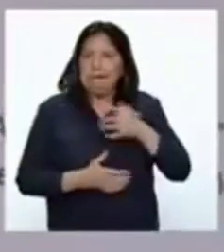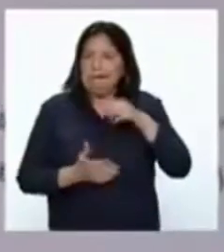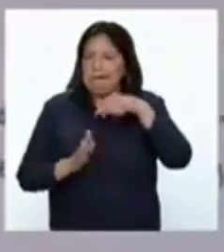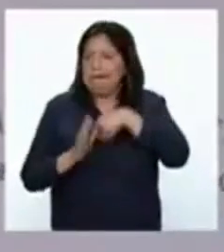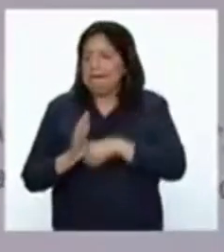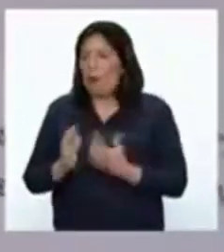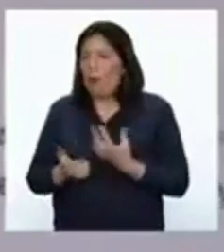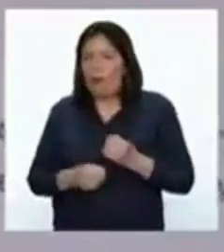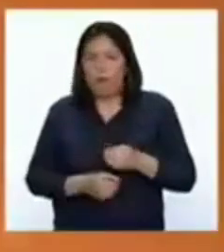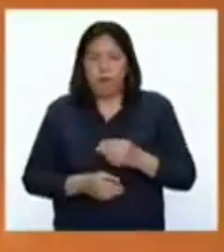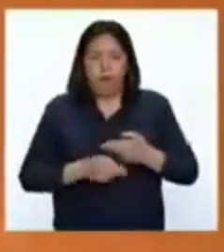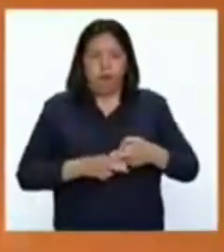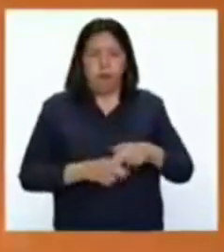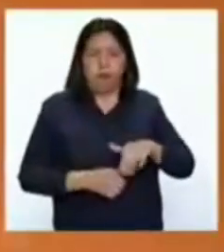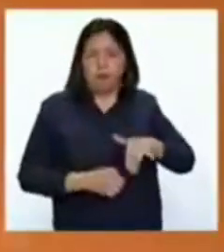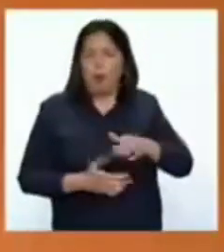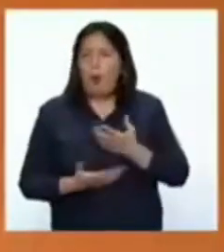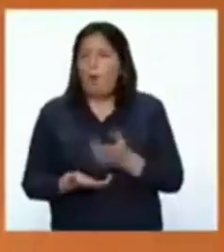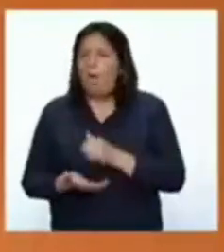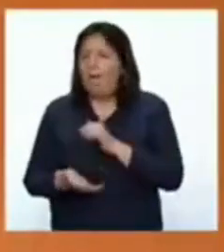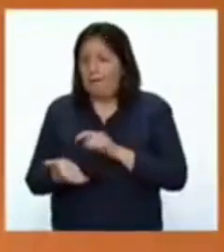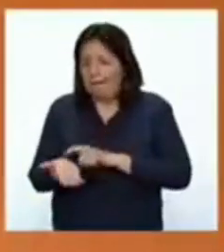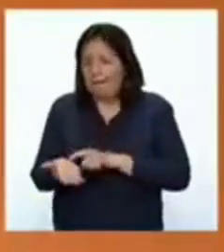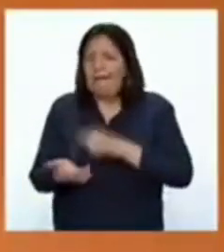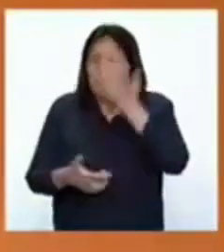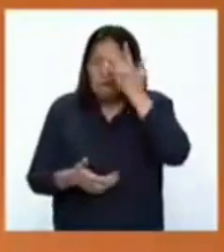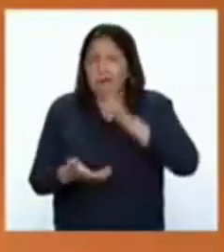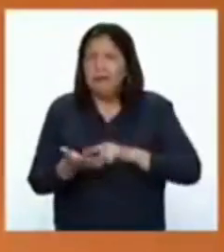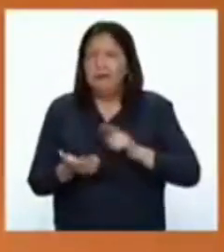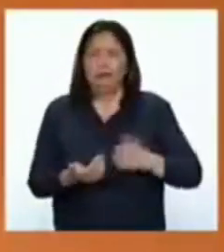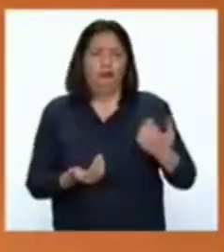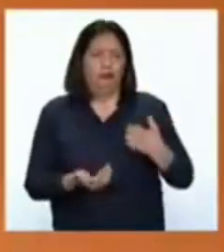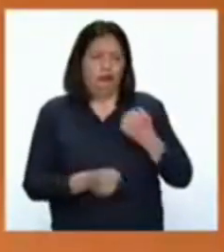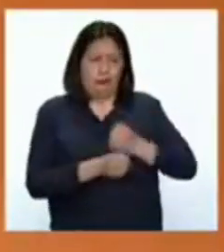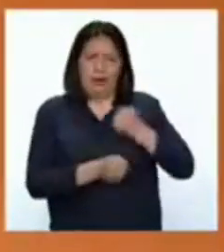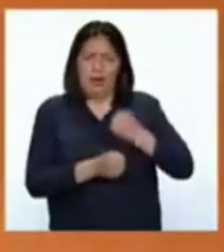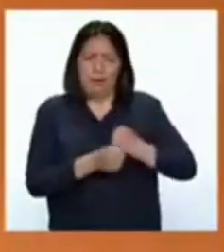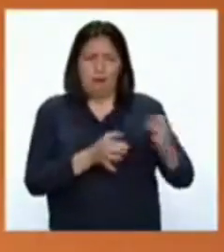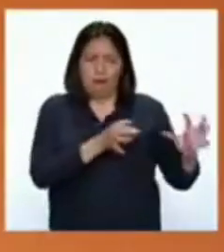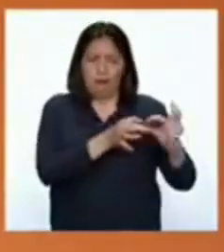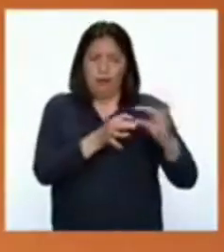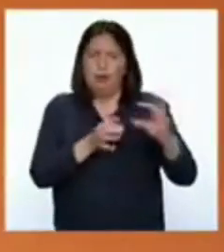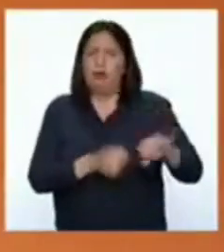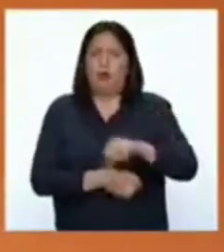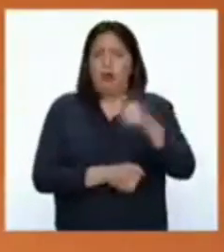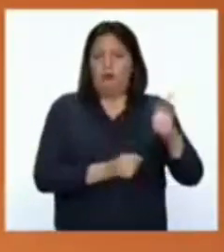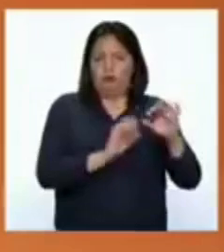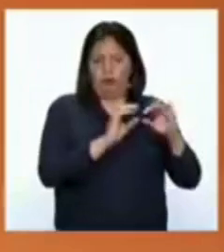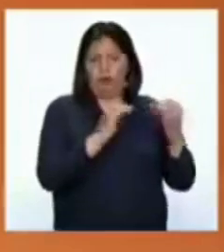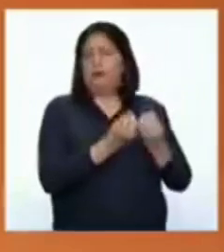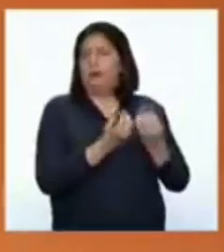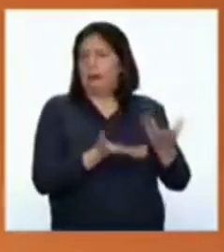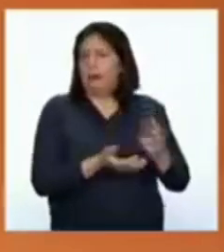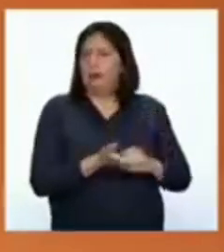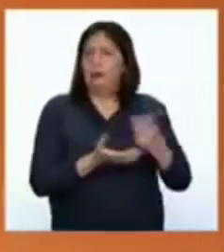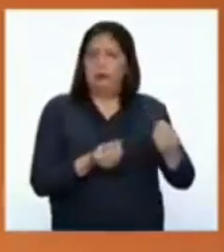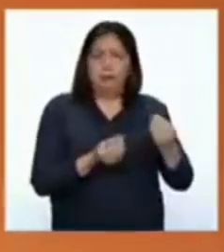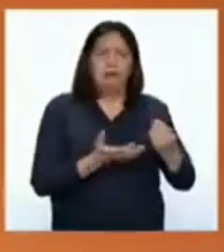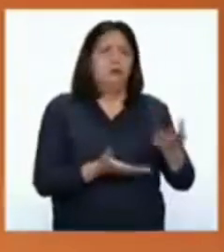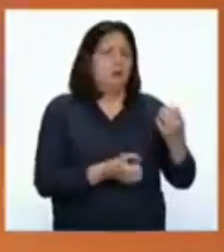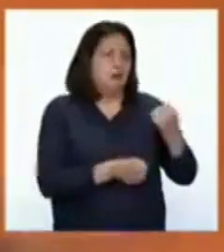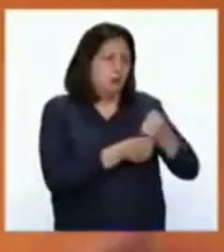sobrepeso y obesidad y anemia. Nosotros trabajamos en alianzas con otras organizaciones debido a que, digamos, hacemos